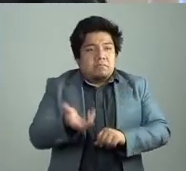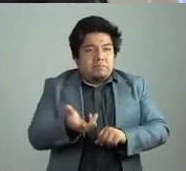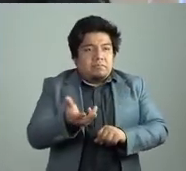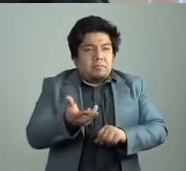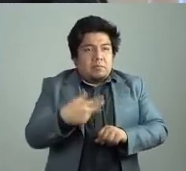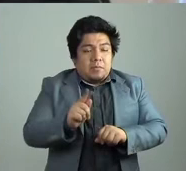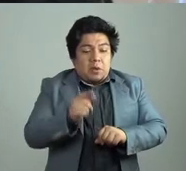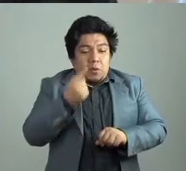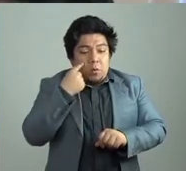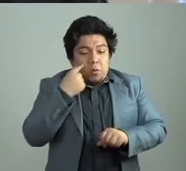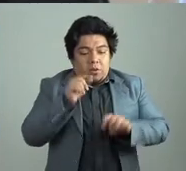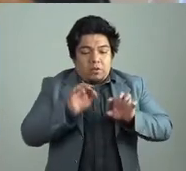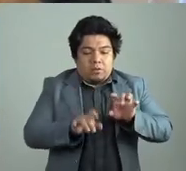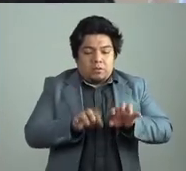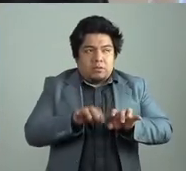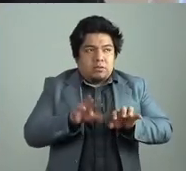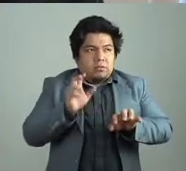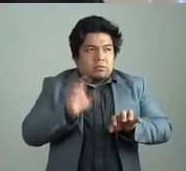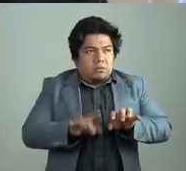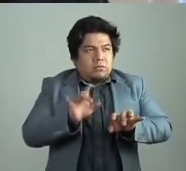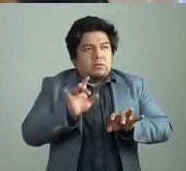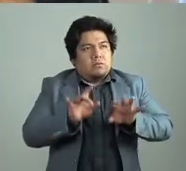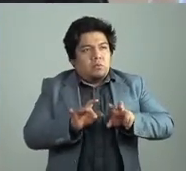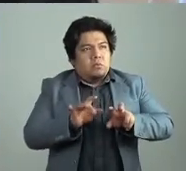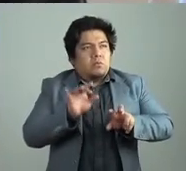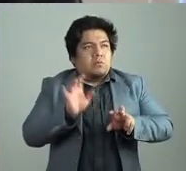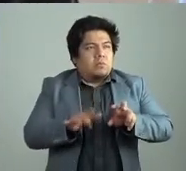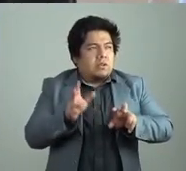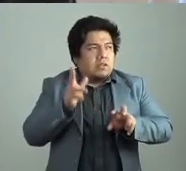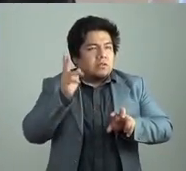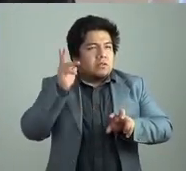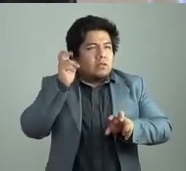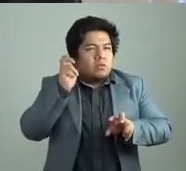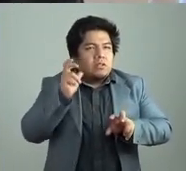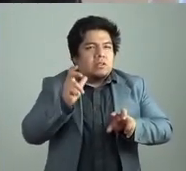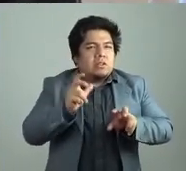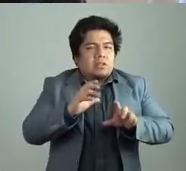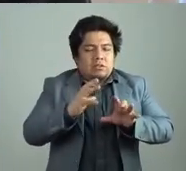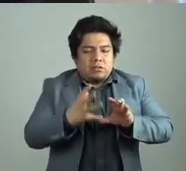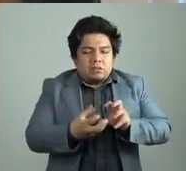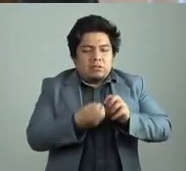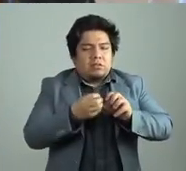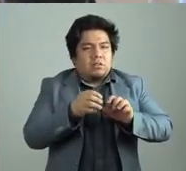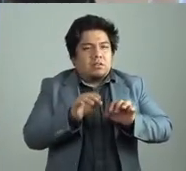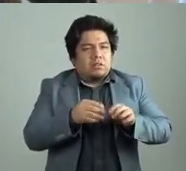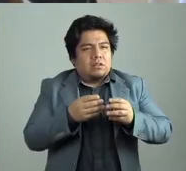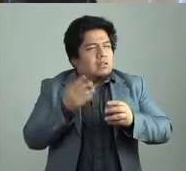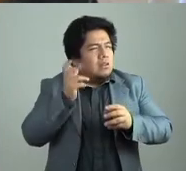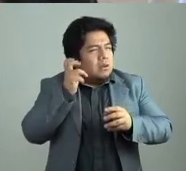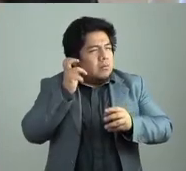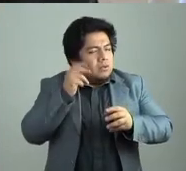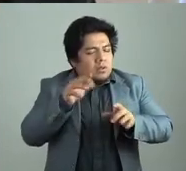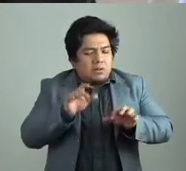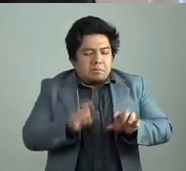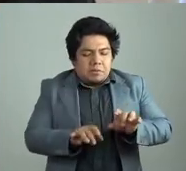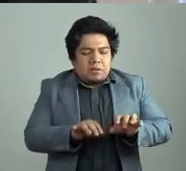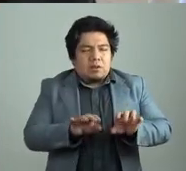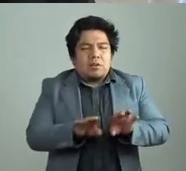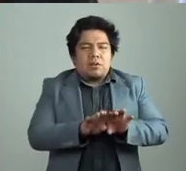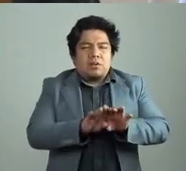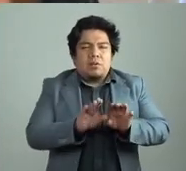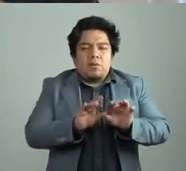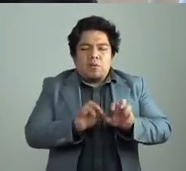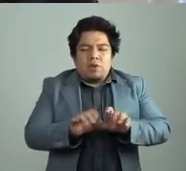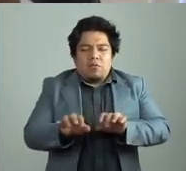allí cuando uno escribe es como, escribe con todo el cuerpo, ¿no? Vuelves a la escritura artesanal, ¿no? El